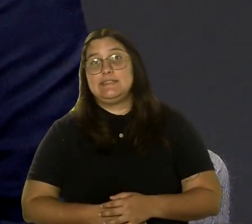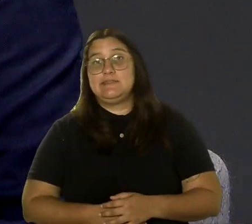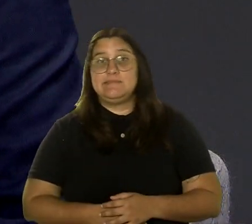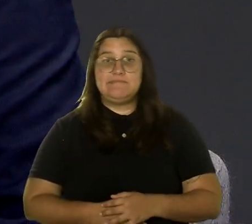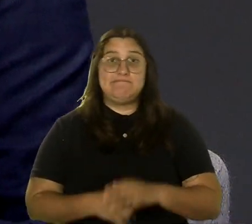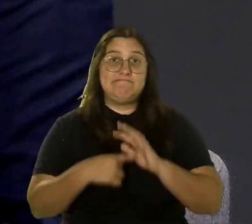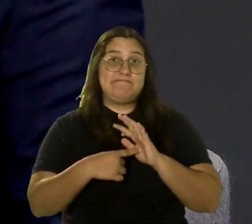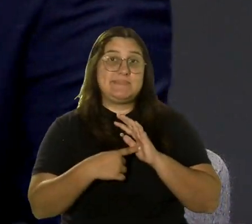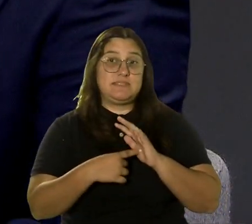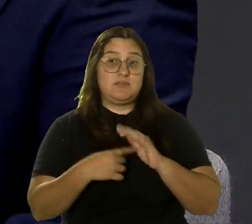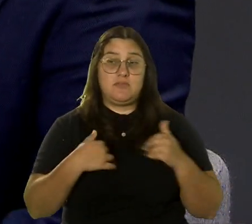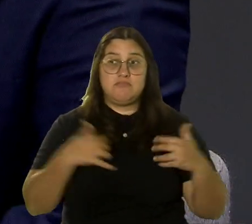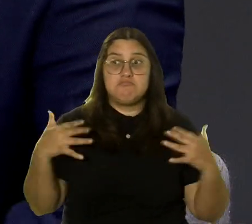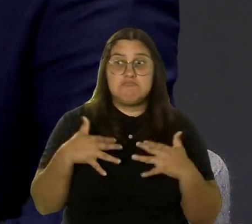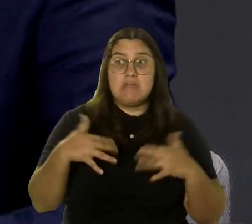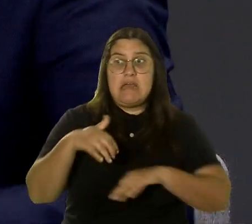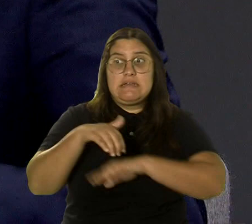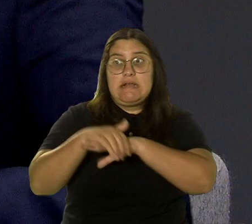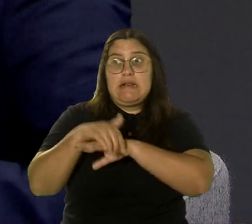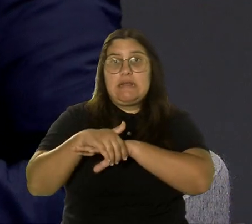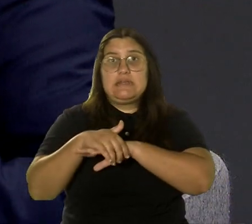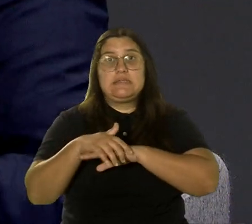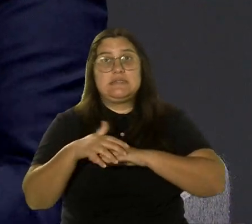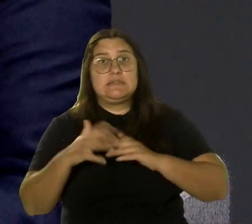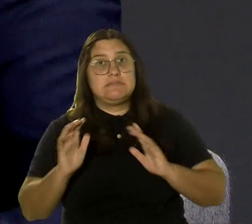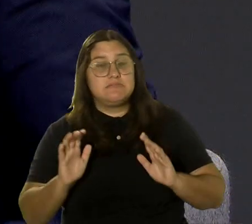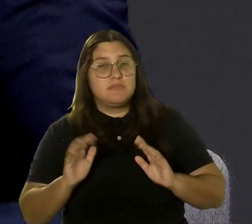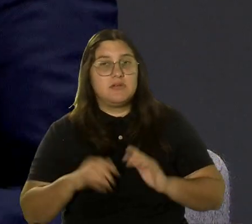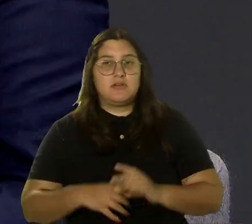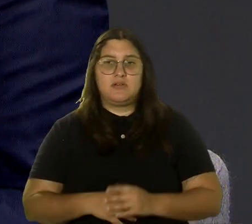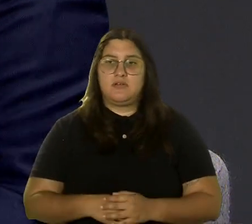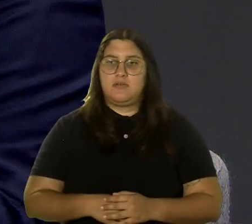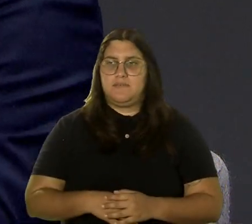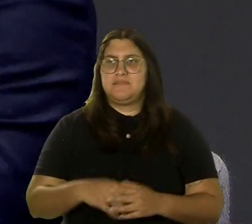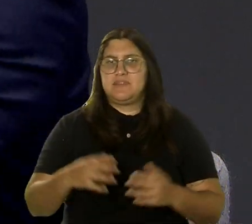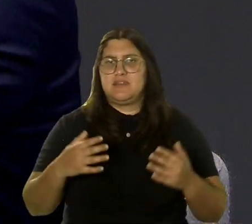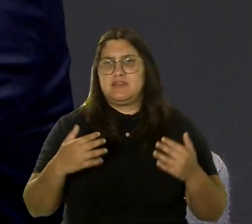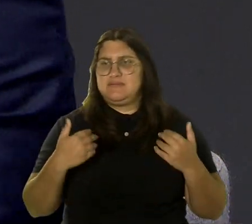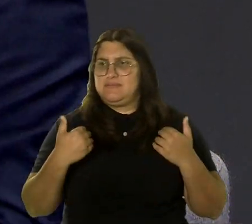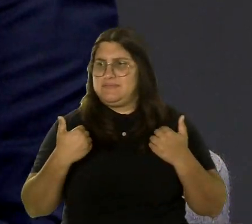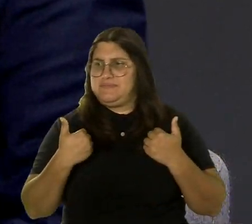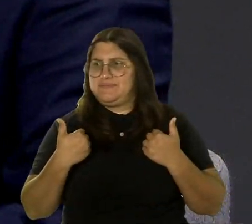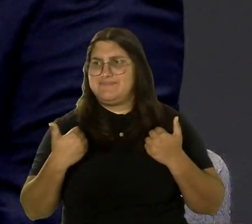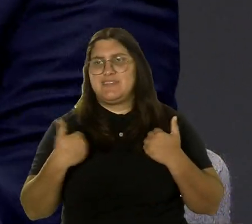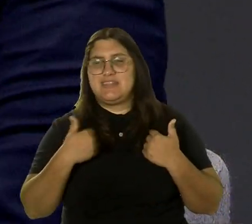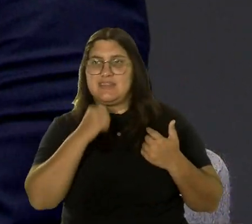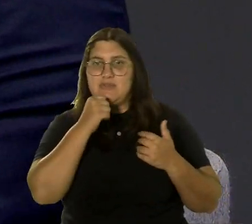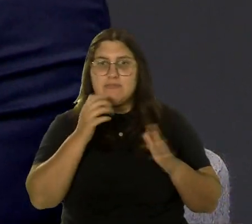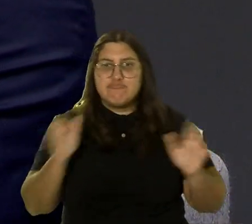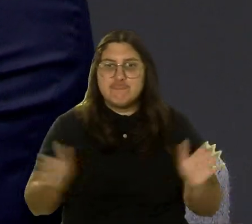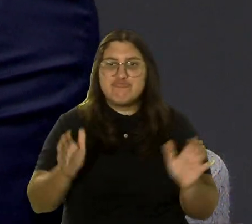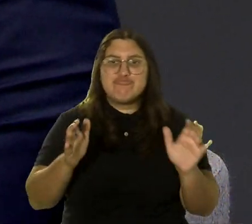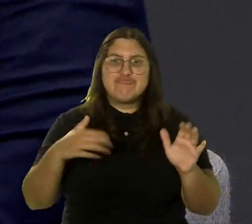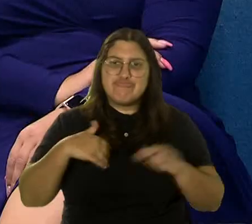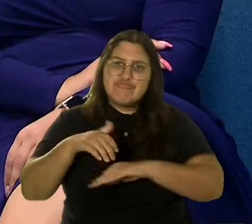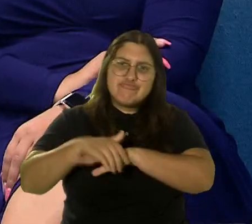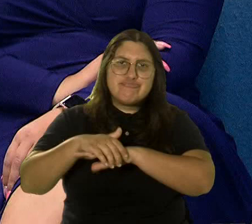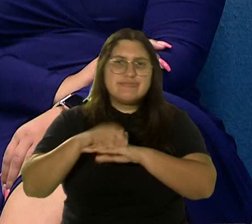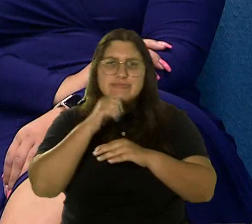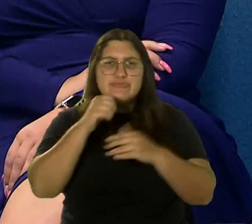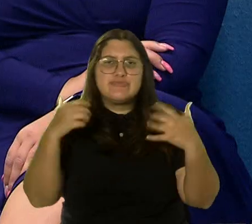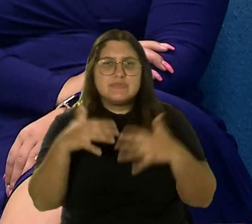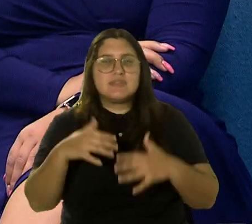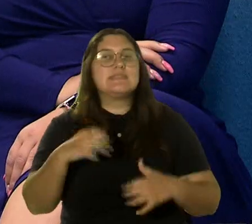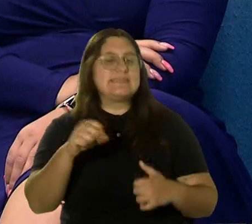un poco de temor. Si hay forma entonces de ayudarlo, de darle ese empuje, no tirarlo al pasivo como dijiste. Sí, las